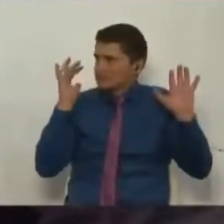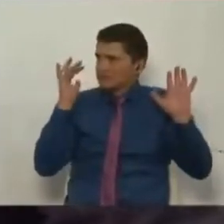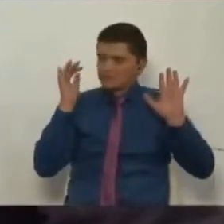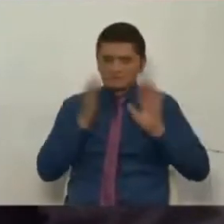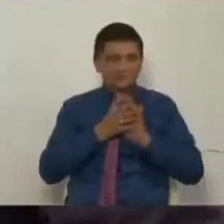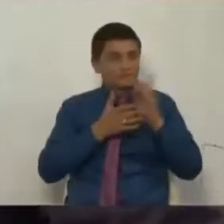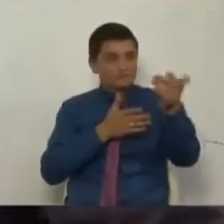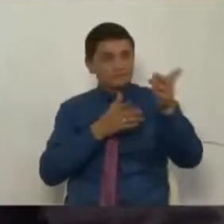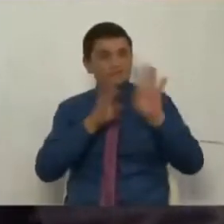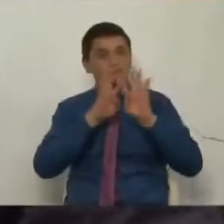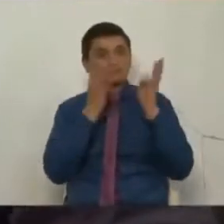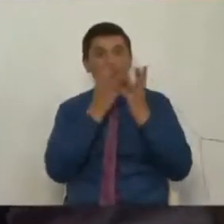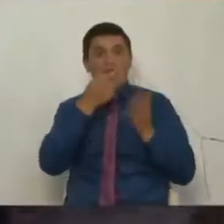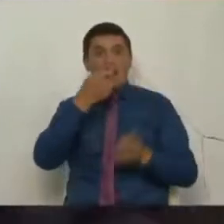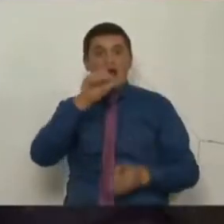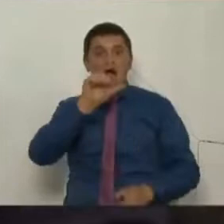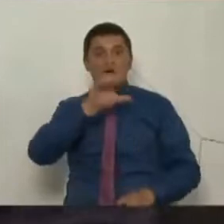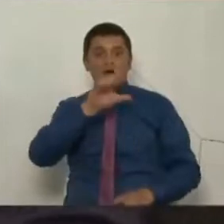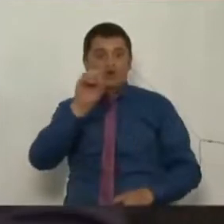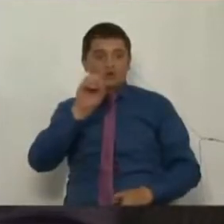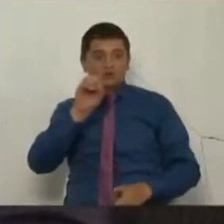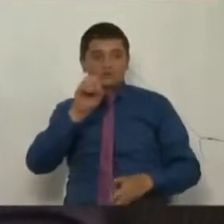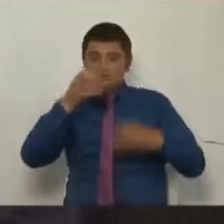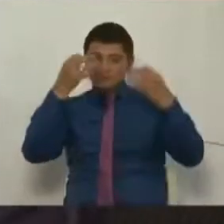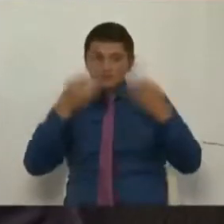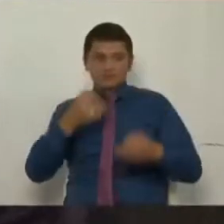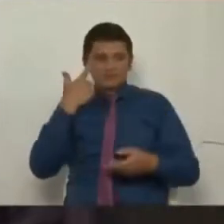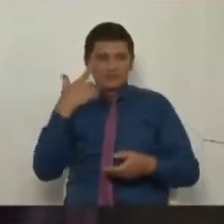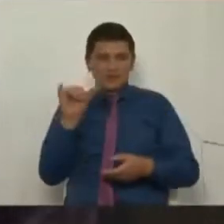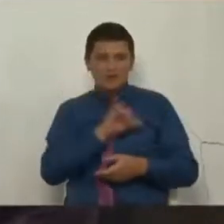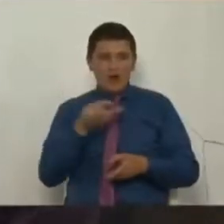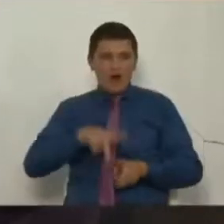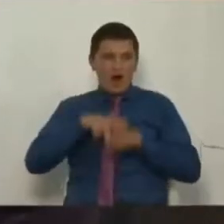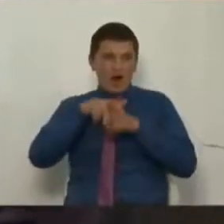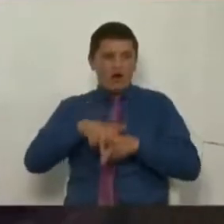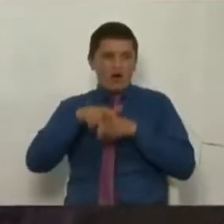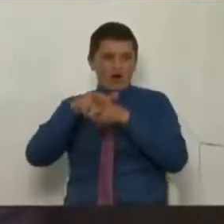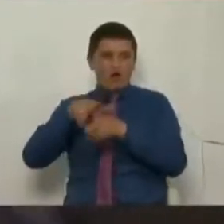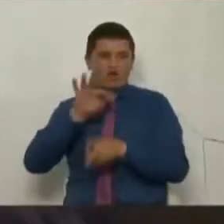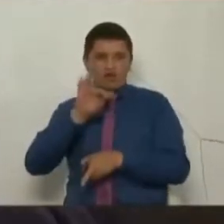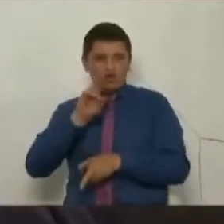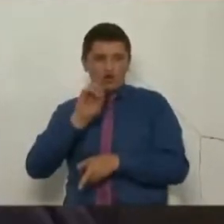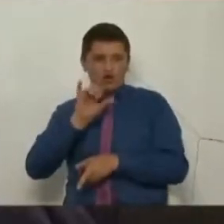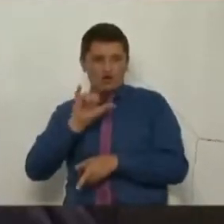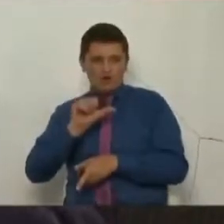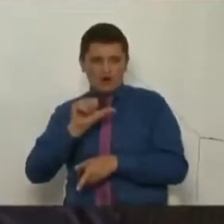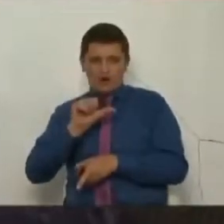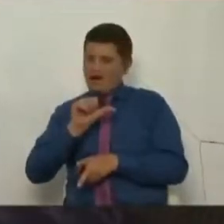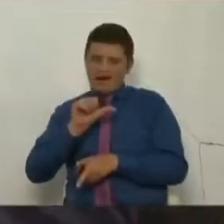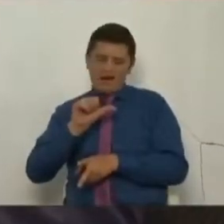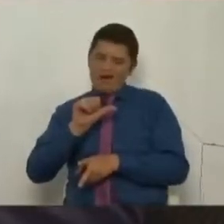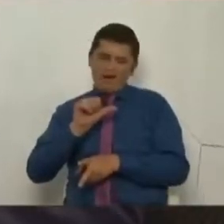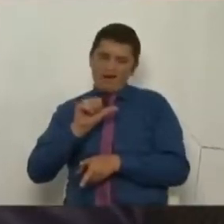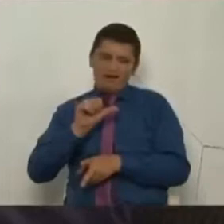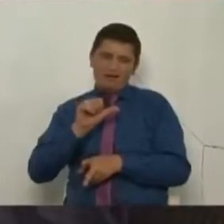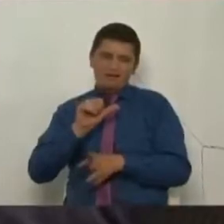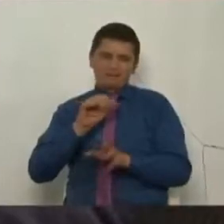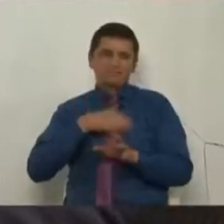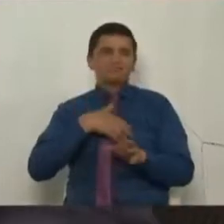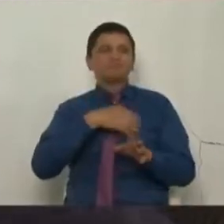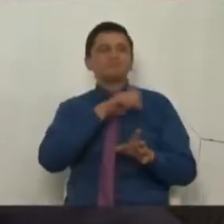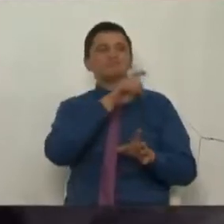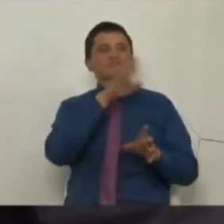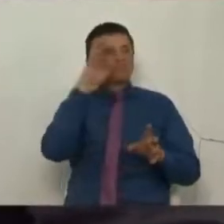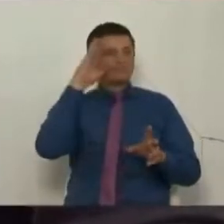no fue un caballo de Troya que quisiéramos meterle algunos a las víctimas cuando